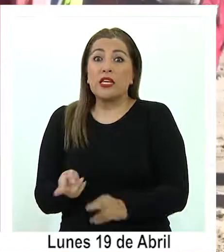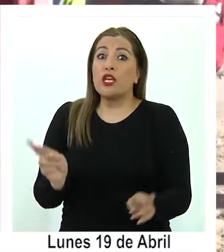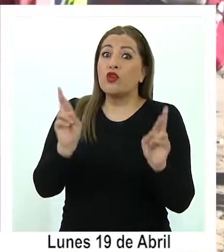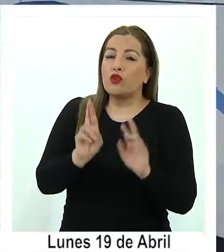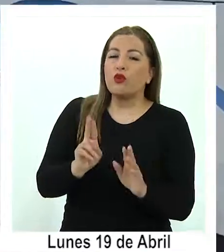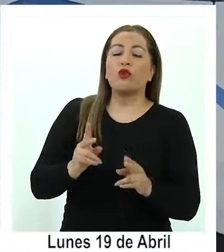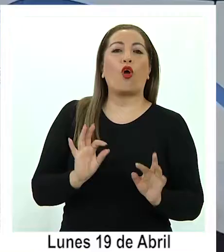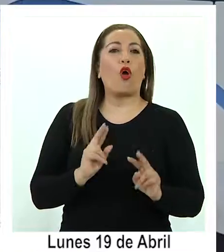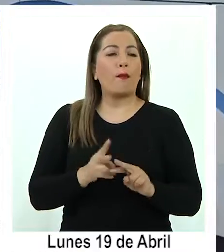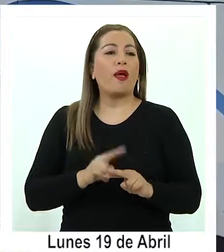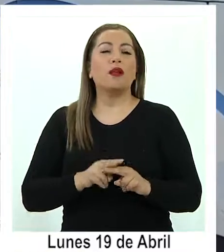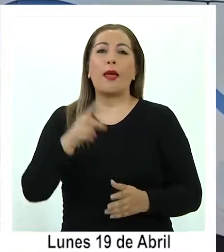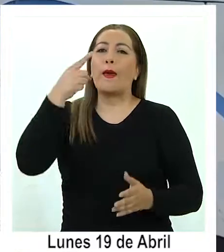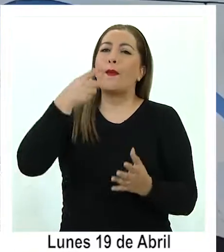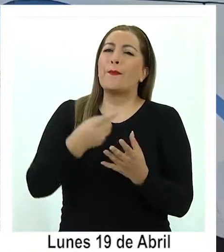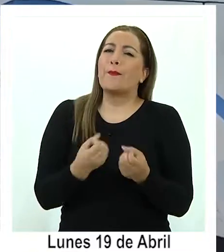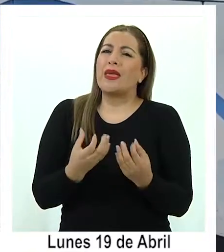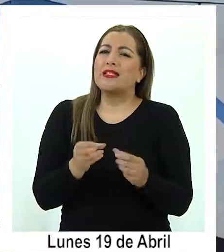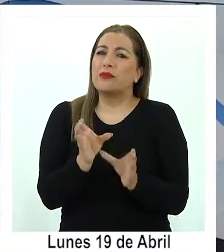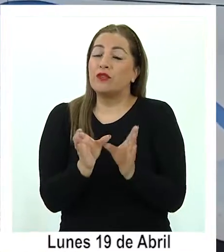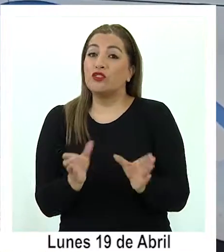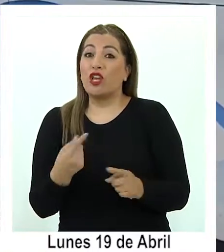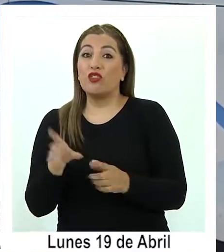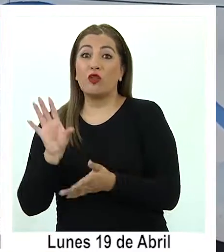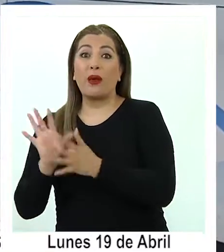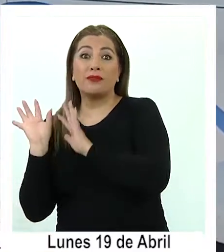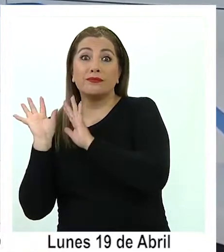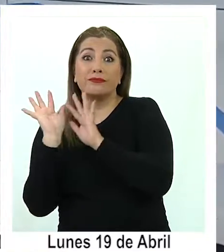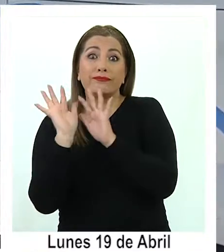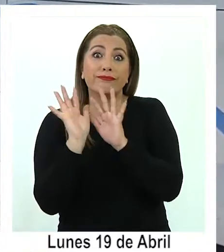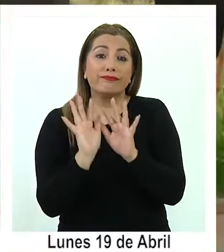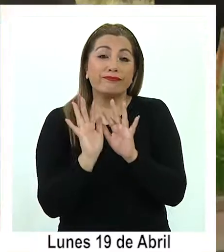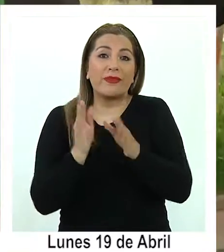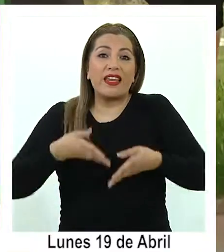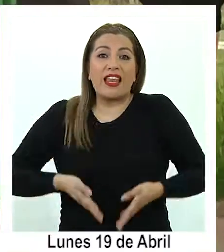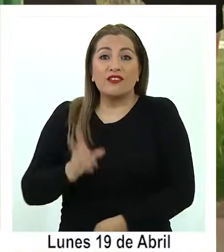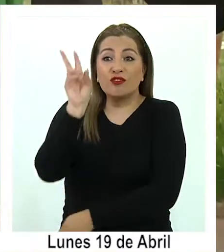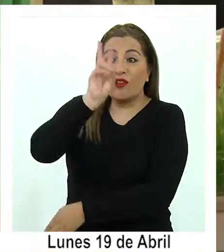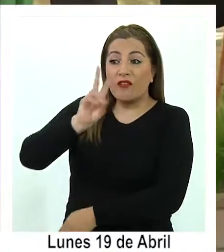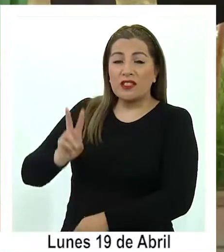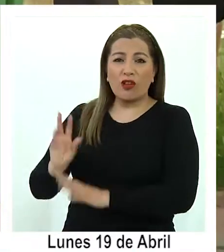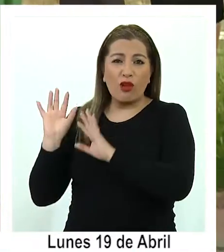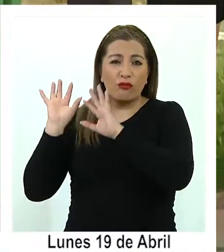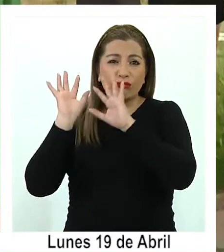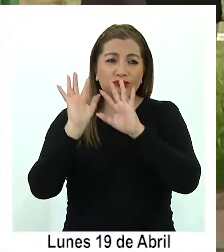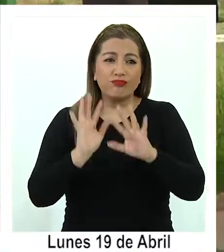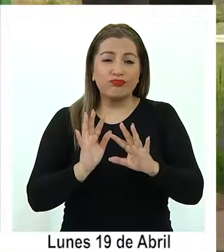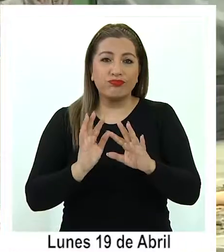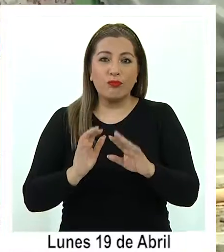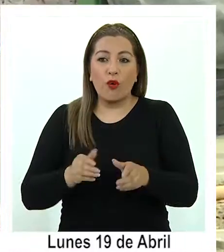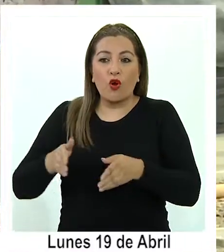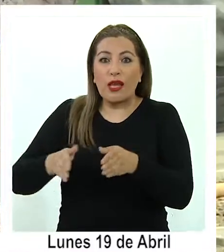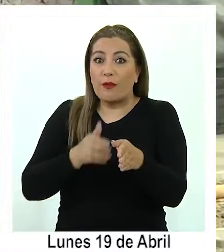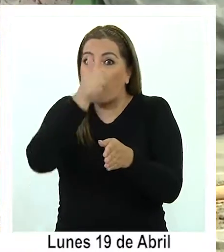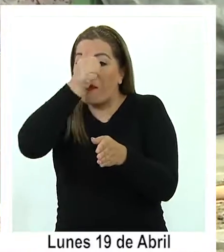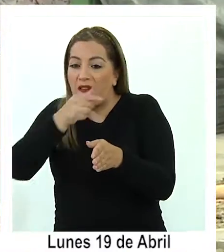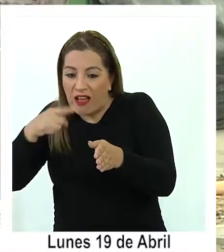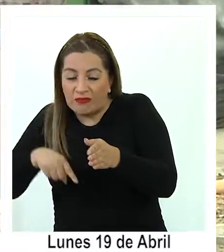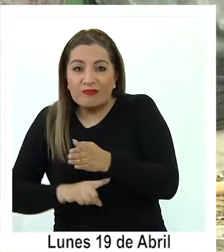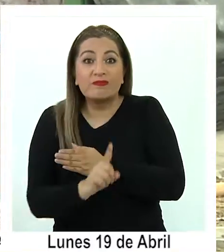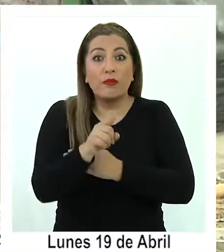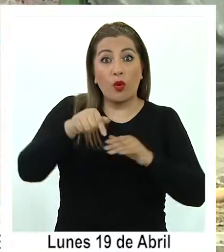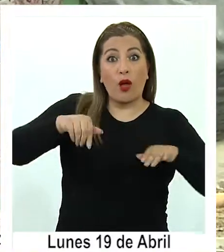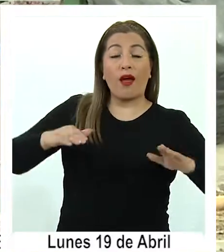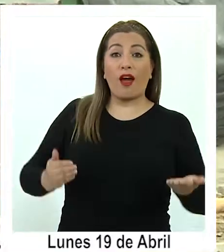Tras el ingreso de miles de inmigrantes, principalmente de nacionalidad venezolana, a través de pasos no habilitados,